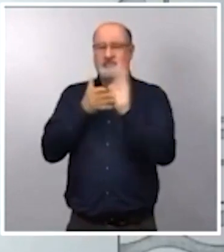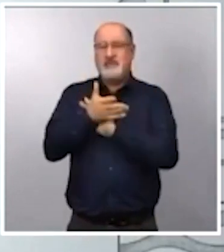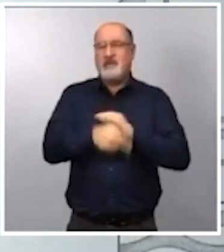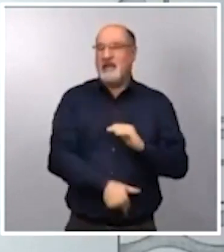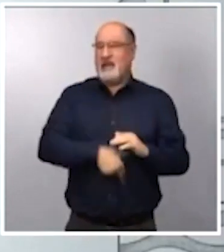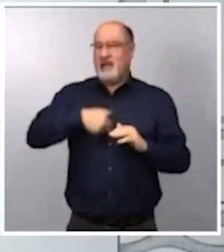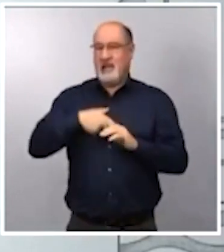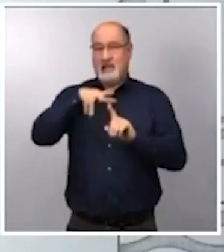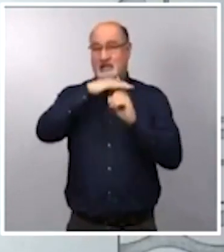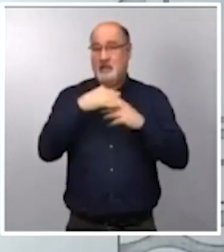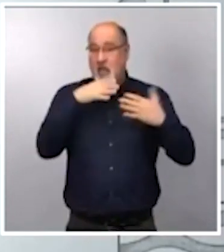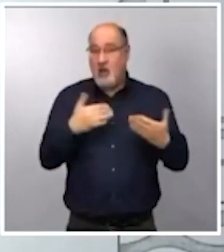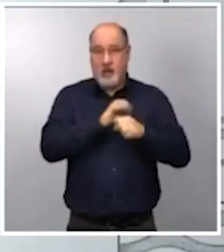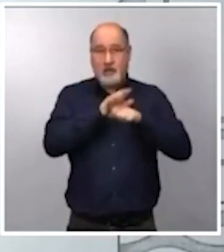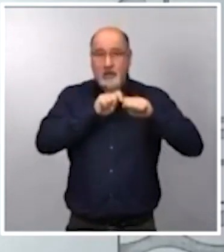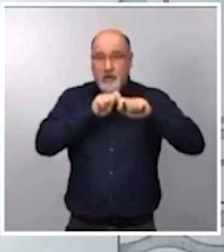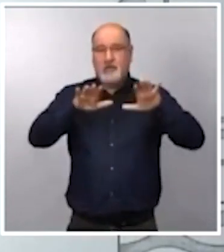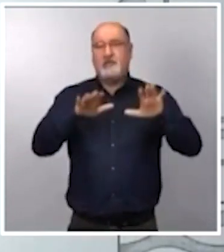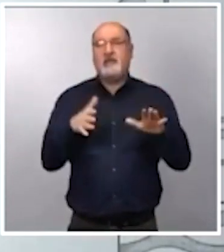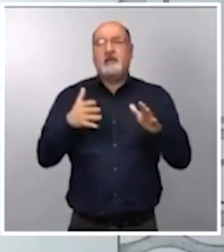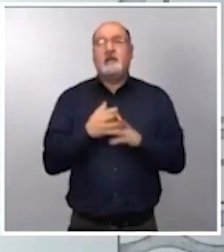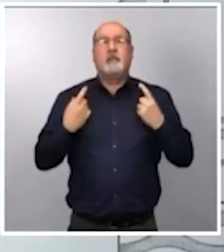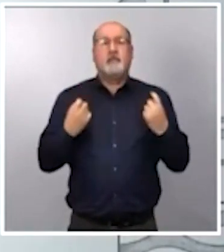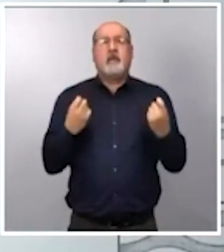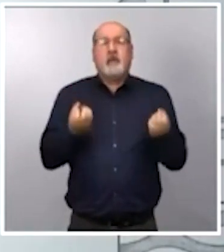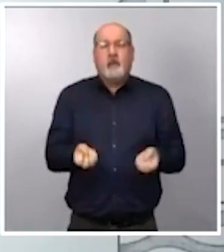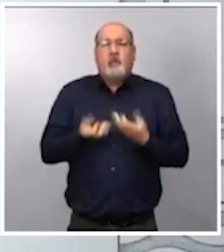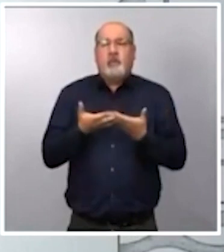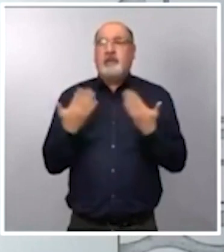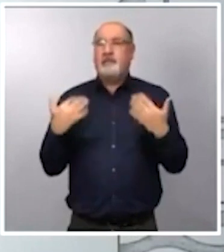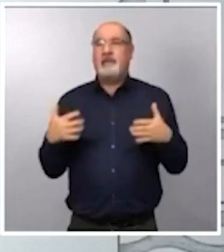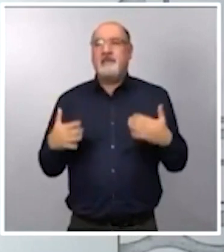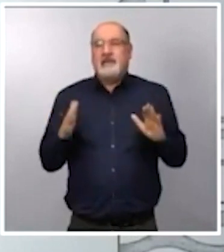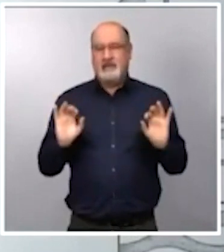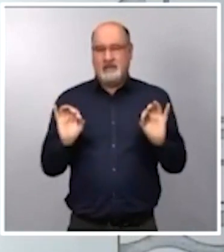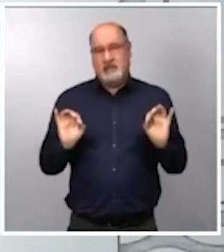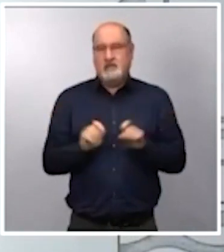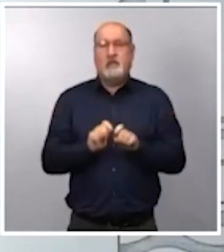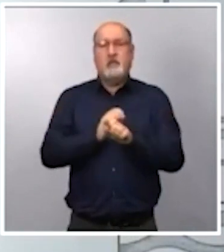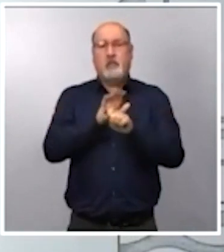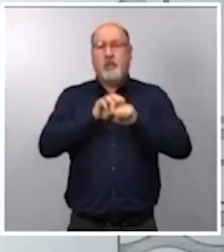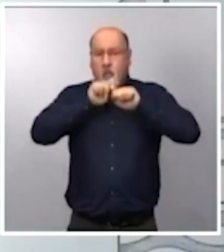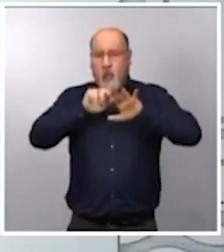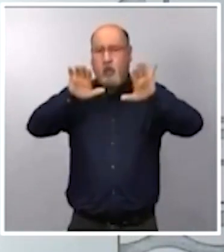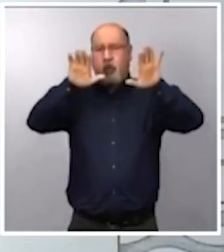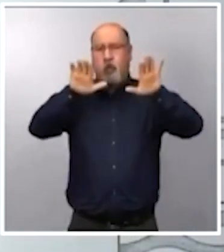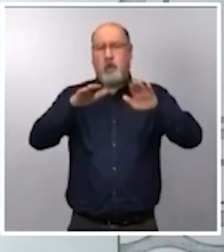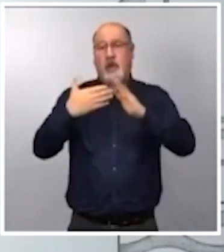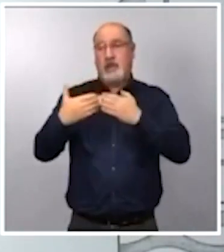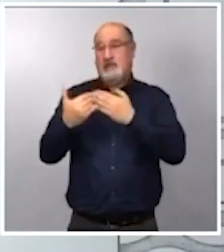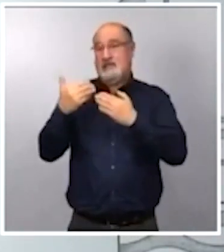epidemiológica, es preciso comentar que, pese a las altas incidencias observadas durante esta sexta ola,